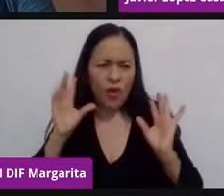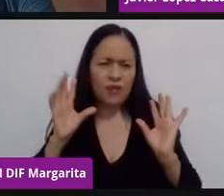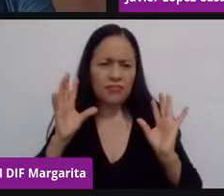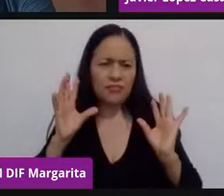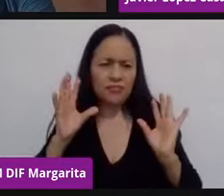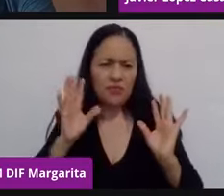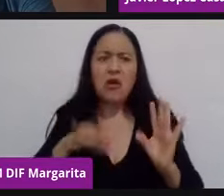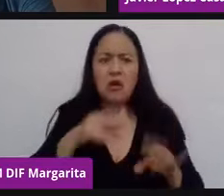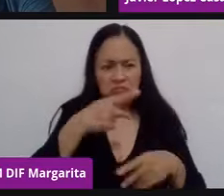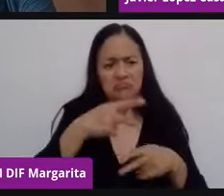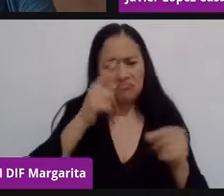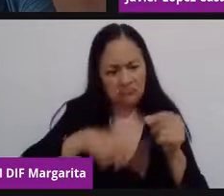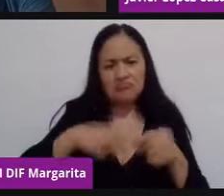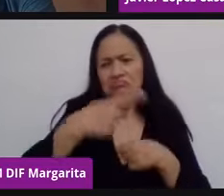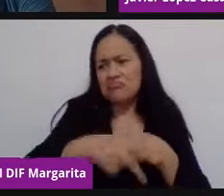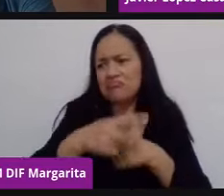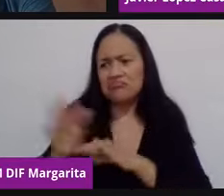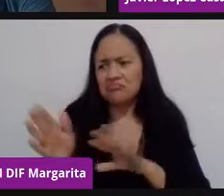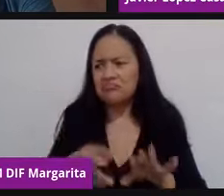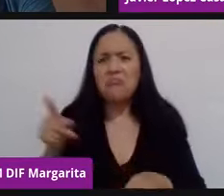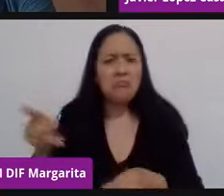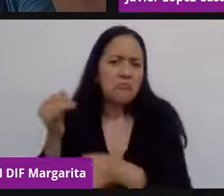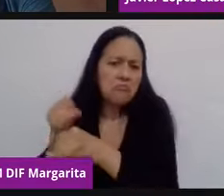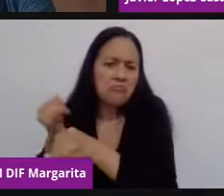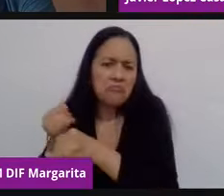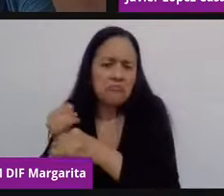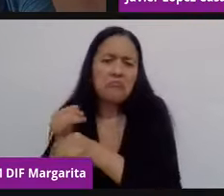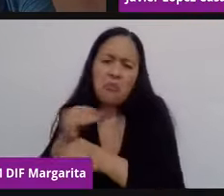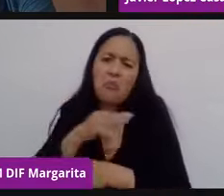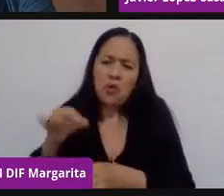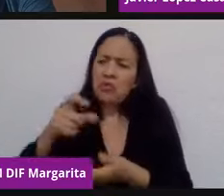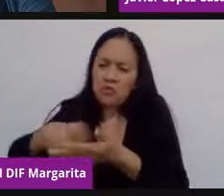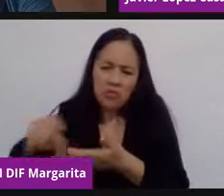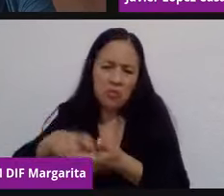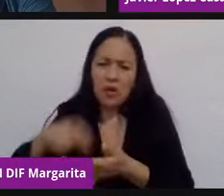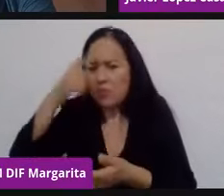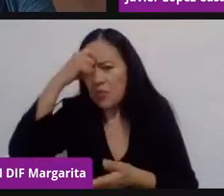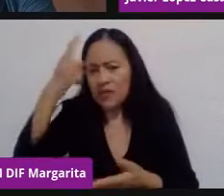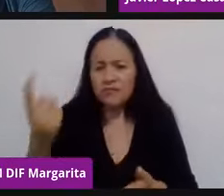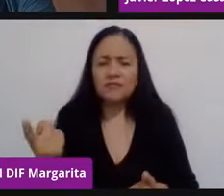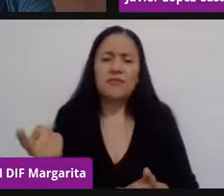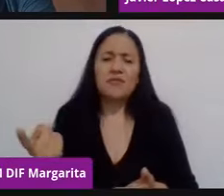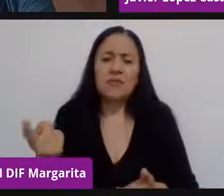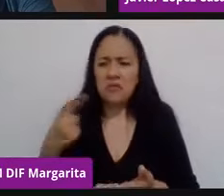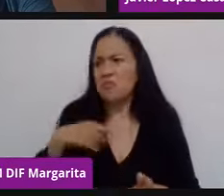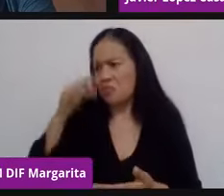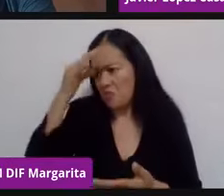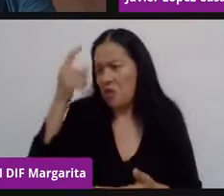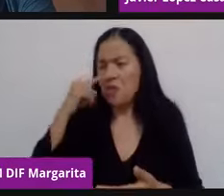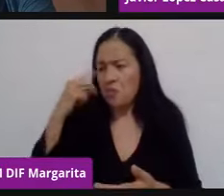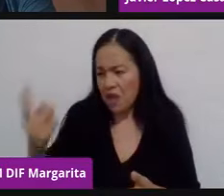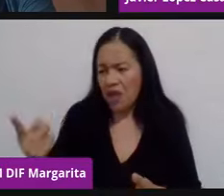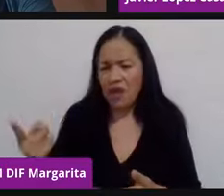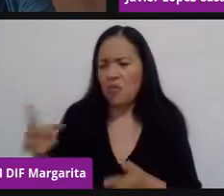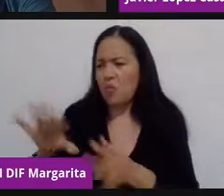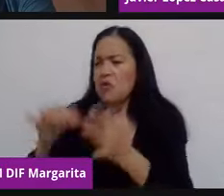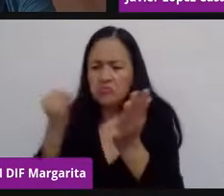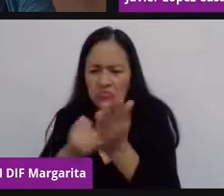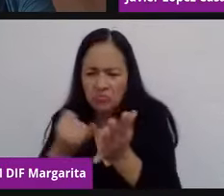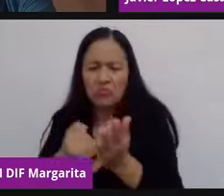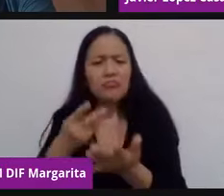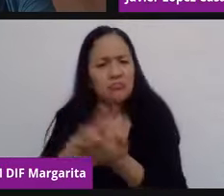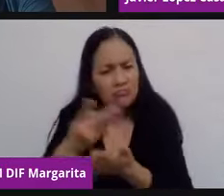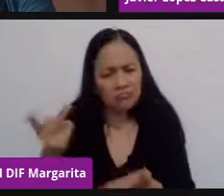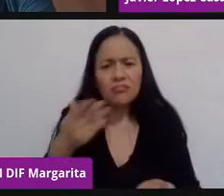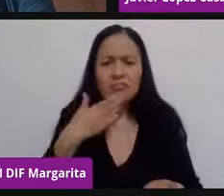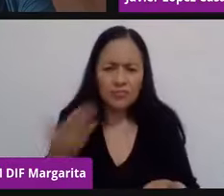son bien armados, pues son anticorrupción, son transparentes, son fiscales o fiscables. En fin, creo